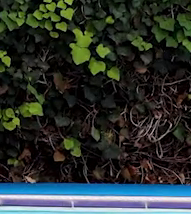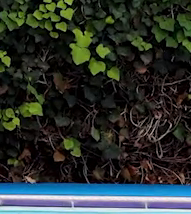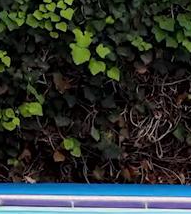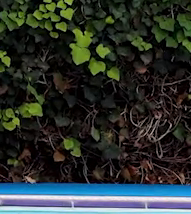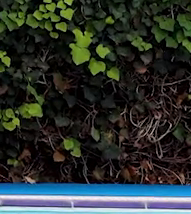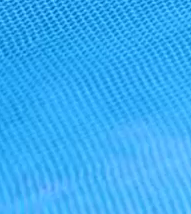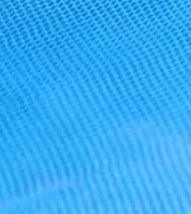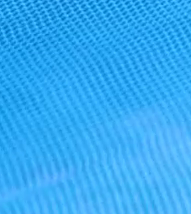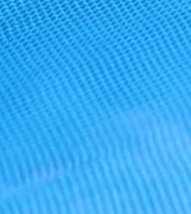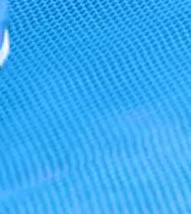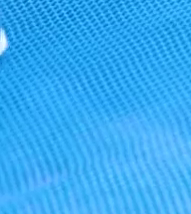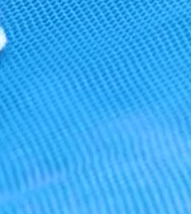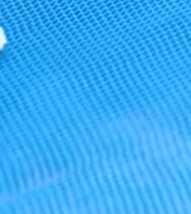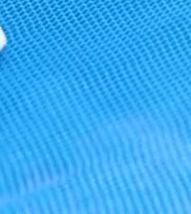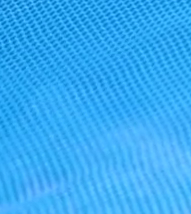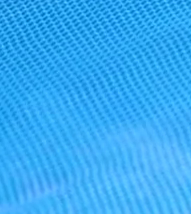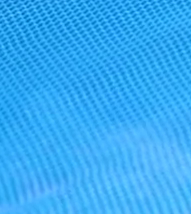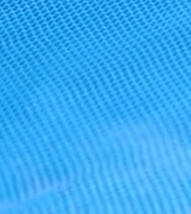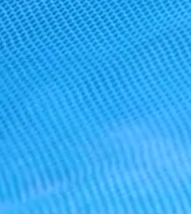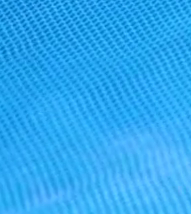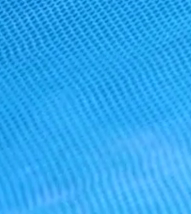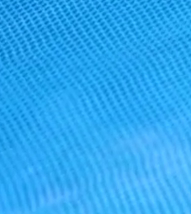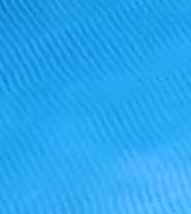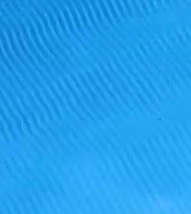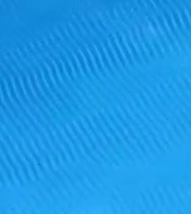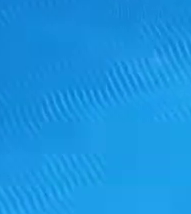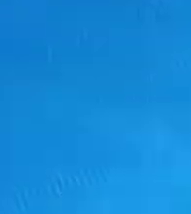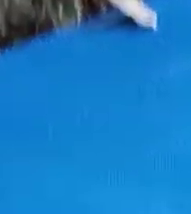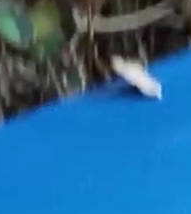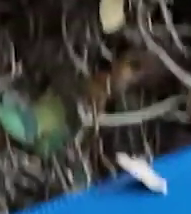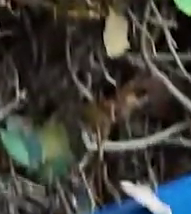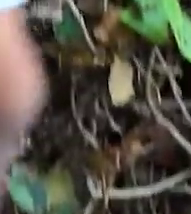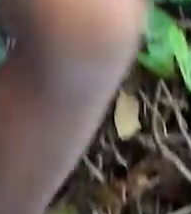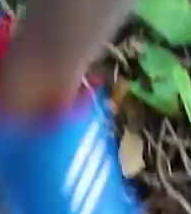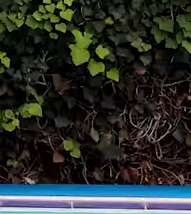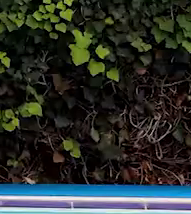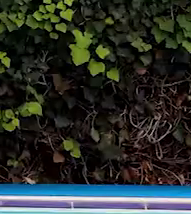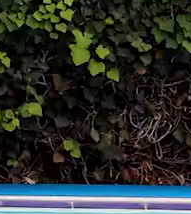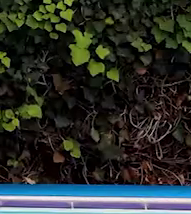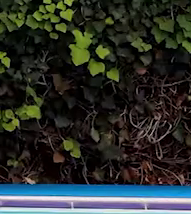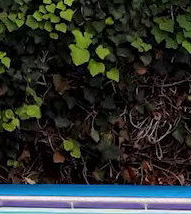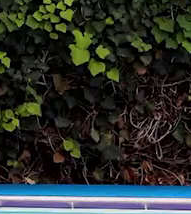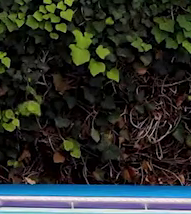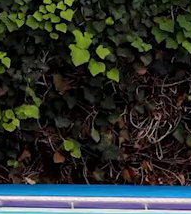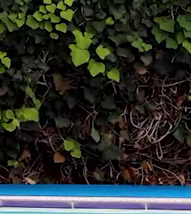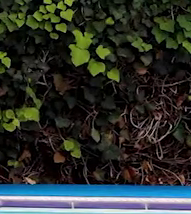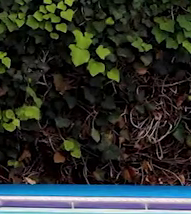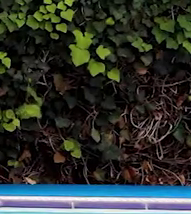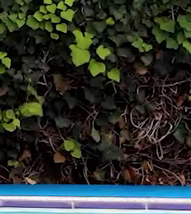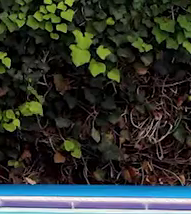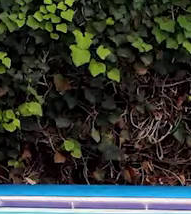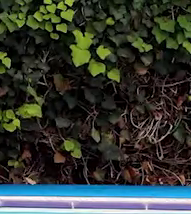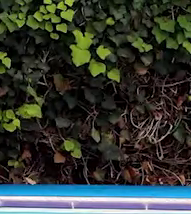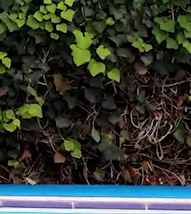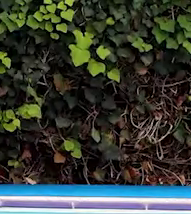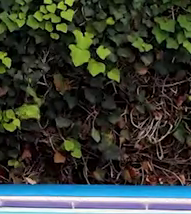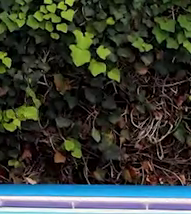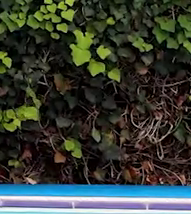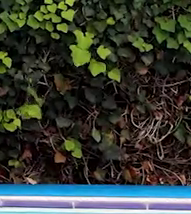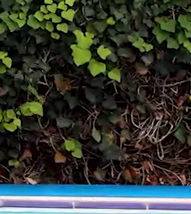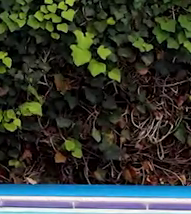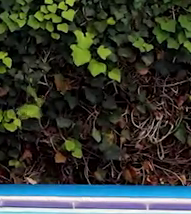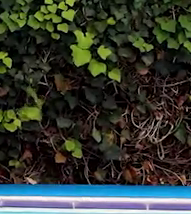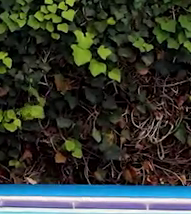Hago un poco más de espacio para que puedas levantar rodilla y mano derecha. Al mismo tiempo, elevando el talón